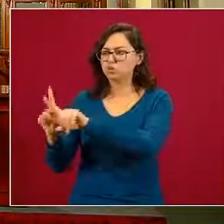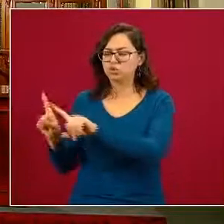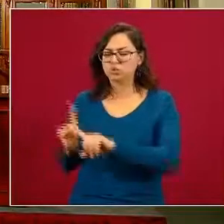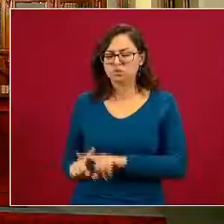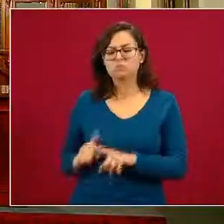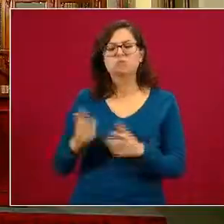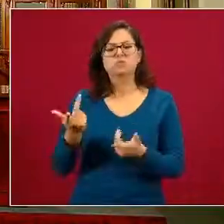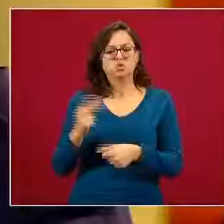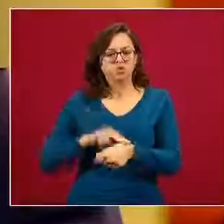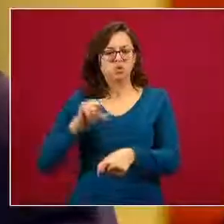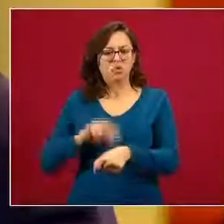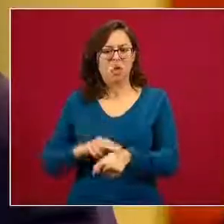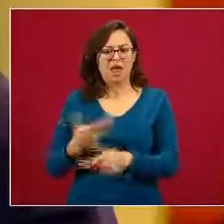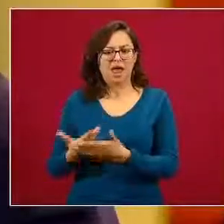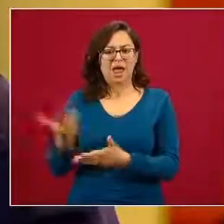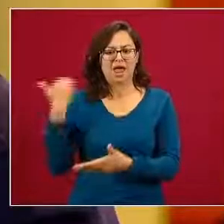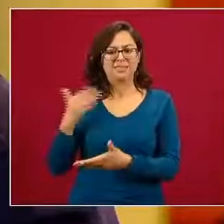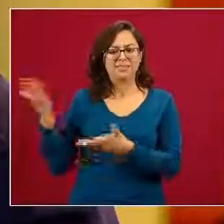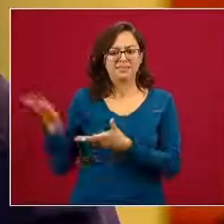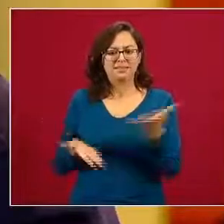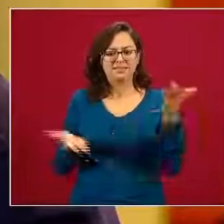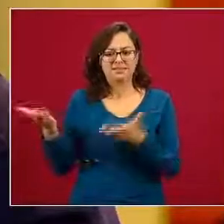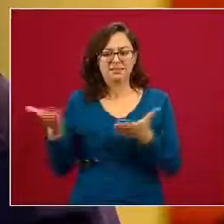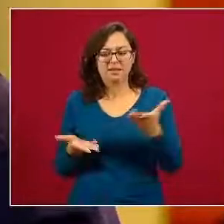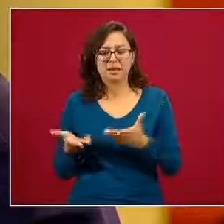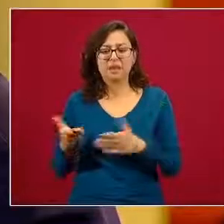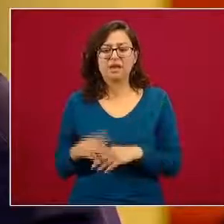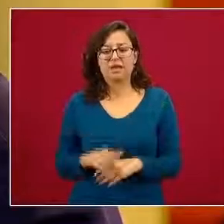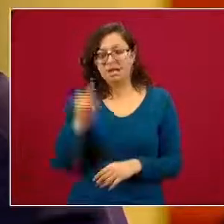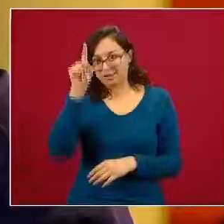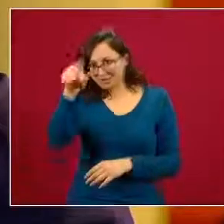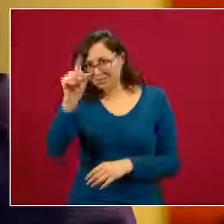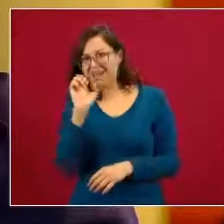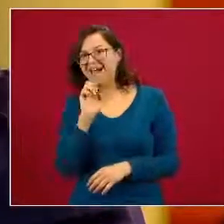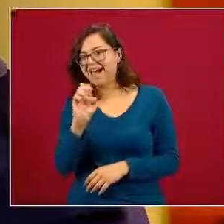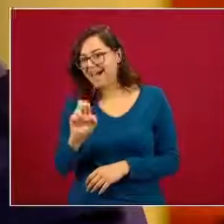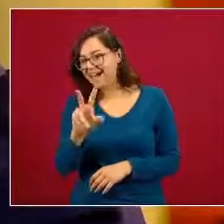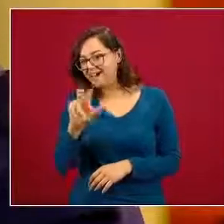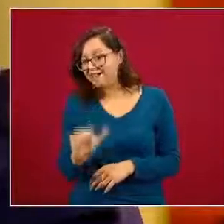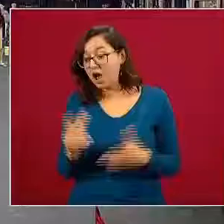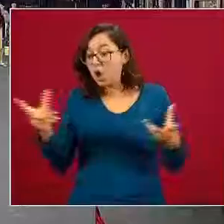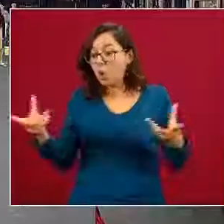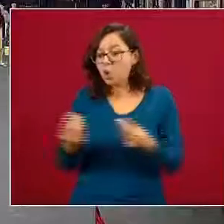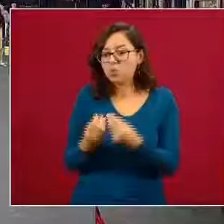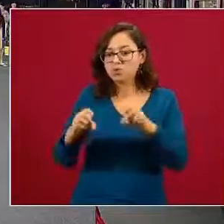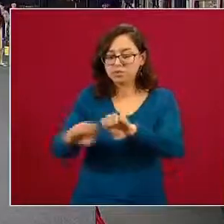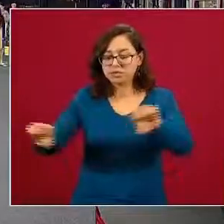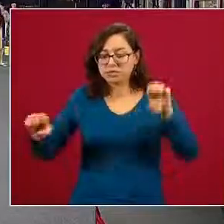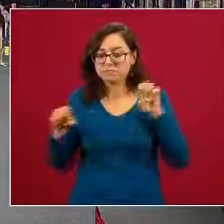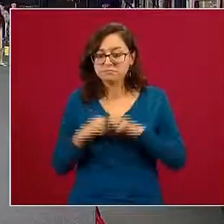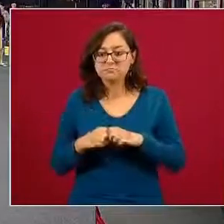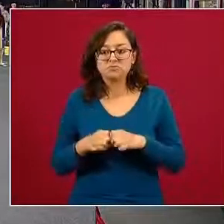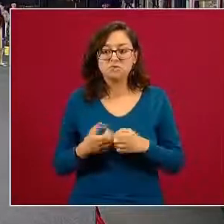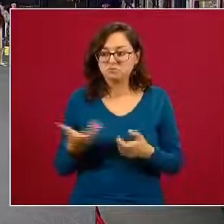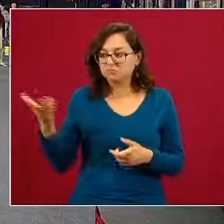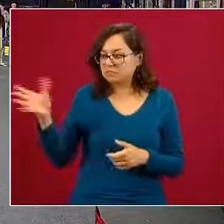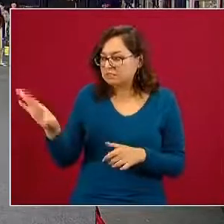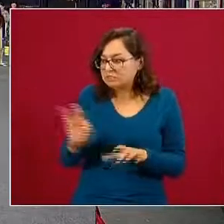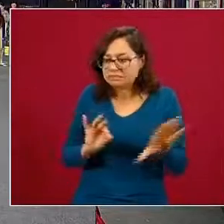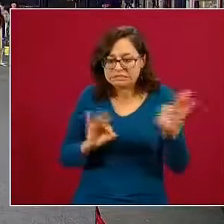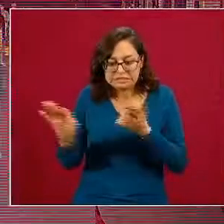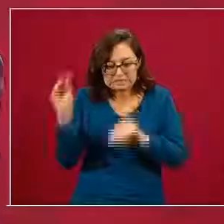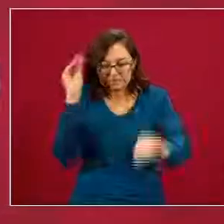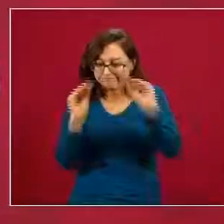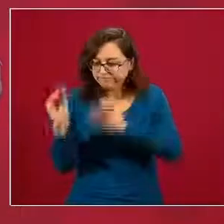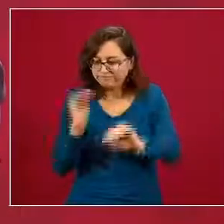doctora Evalinda Barrón que está ahí atrás están integrando lo que se puede integrar en forma